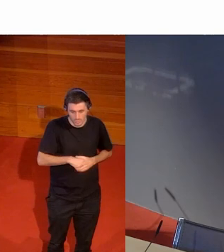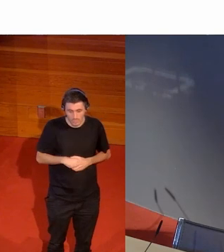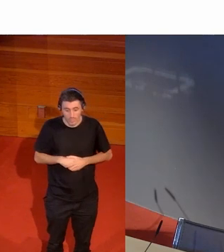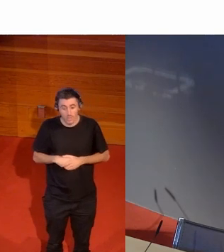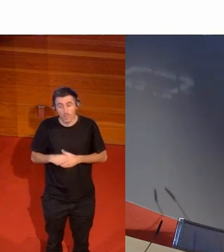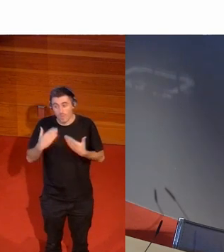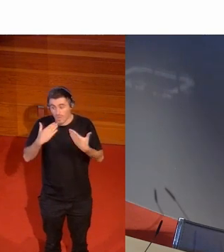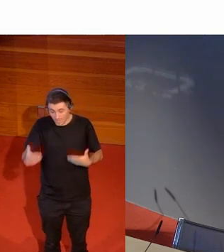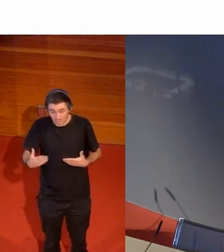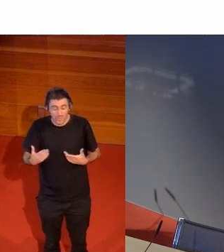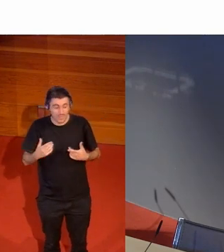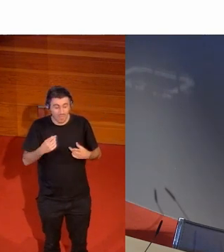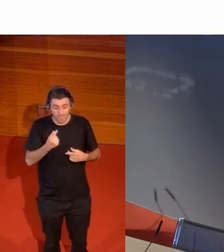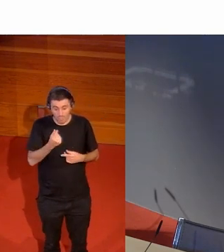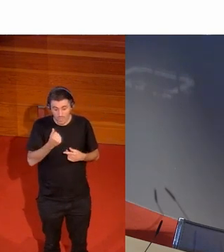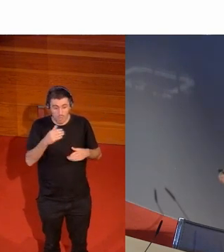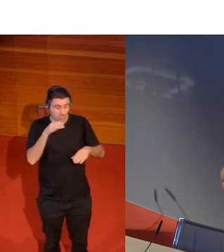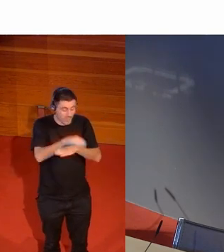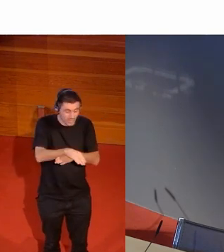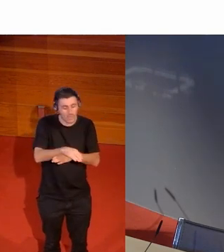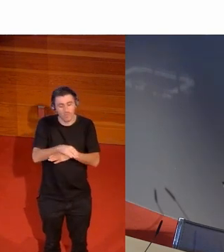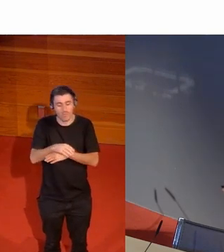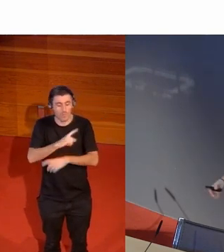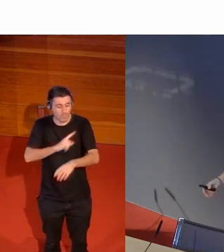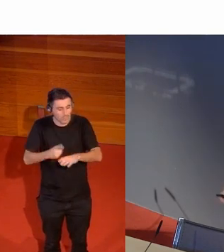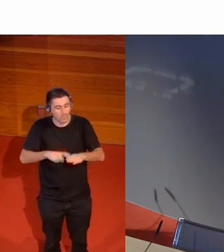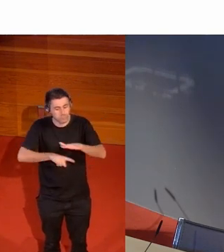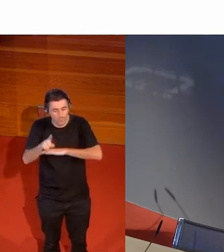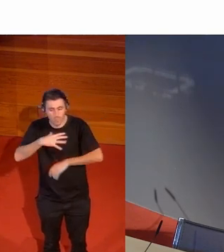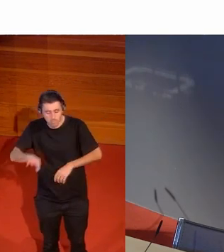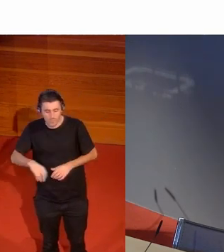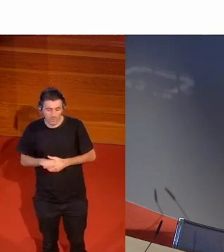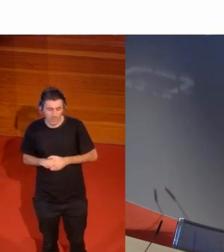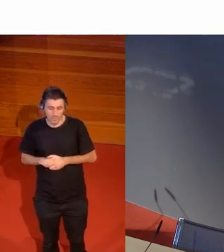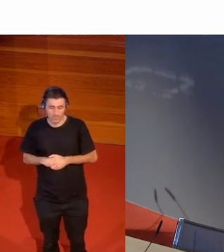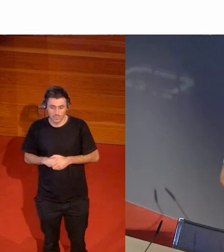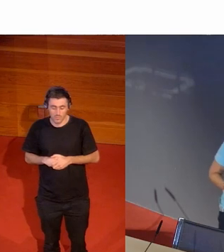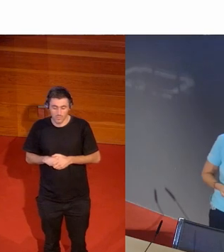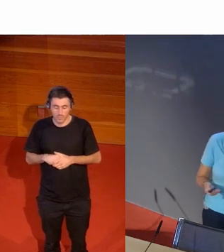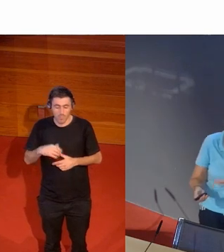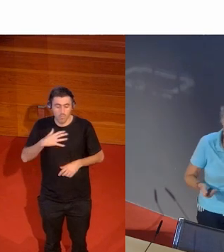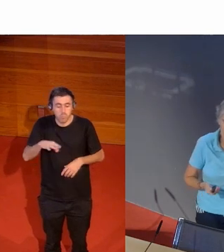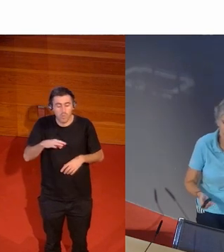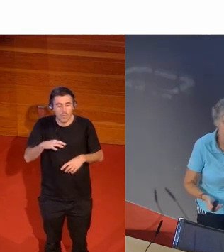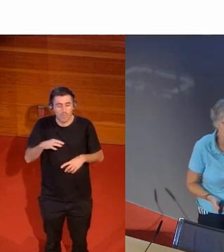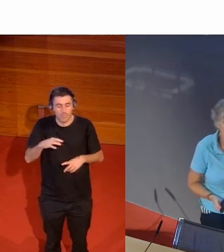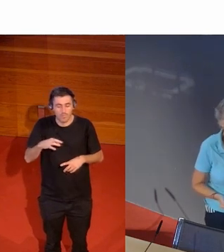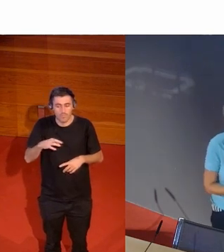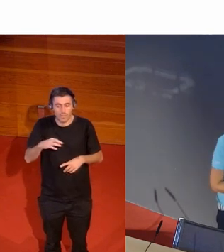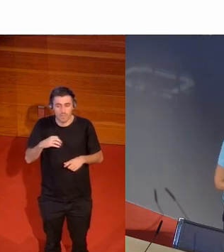dedicarse 100% puesto que en función de sus resultados reciben una beca y esa beca les sirve perfectamente para vivir sin tener que estar